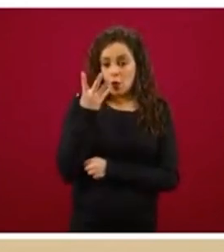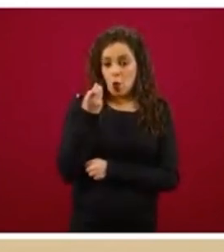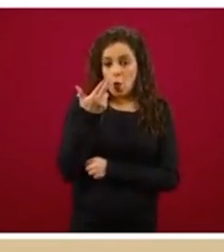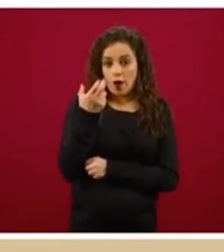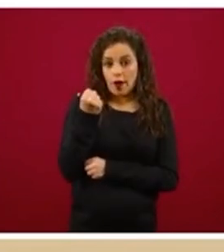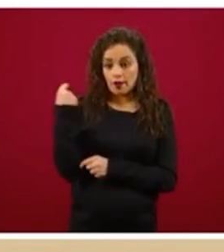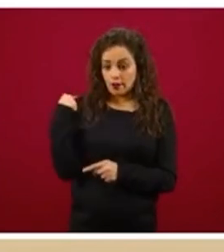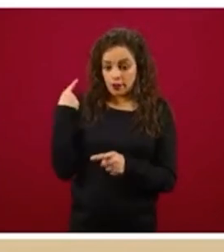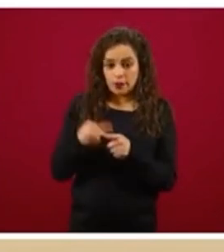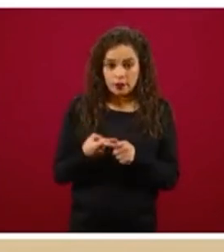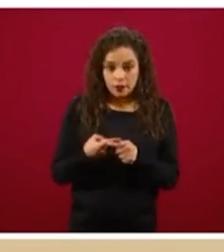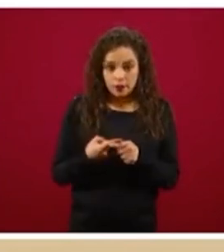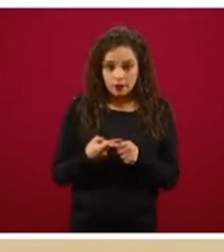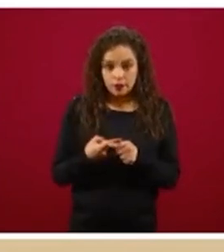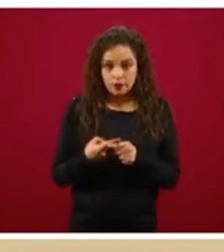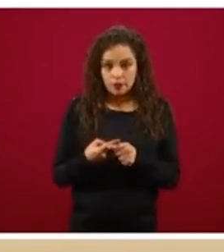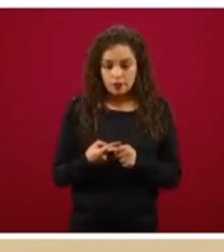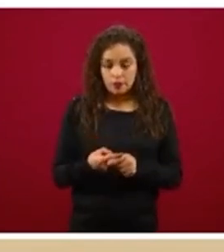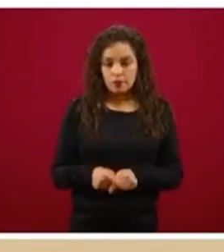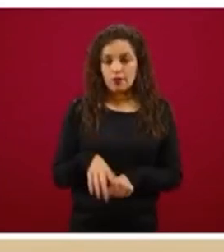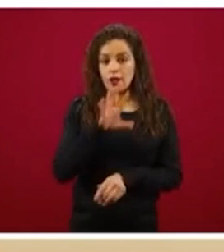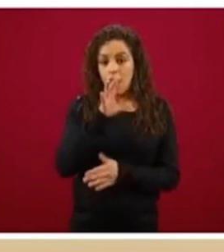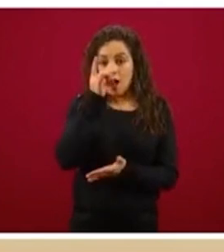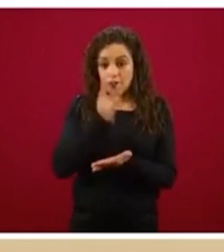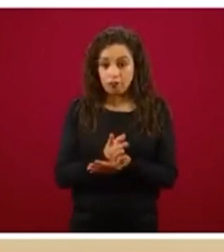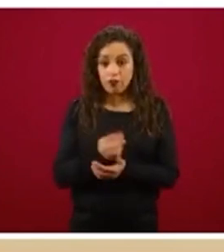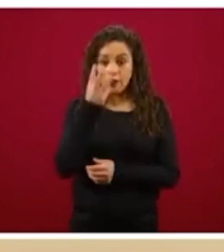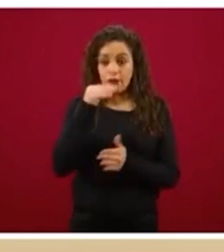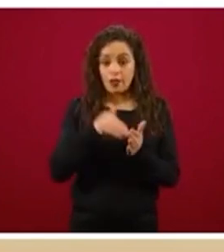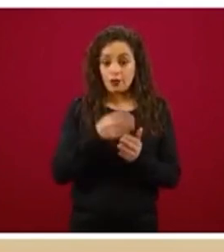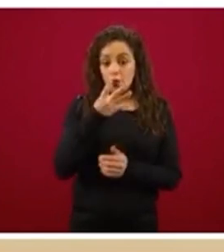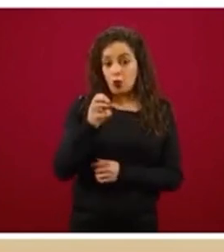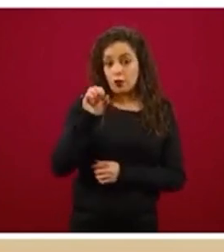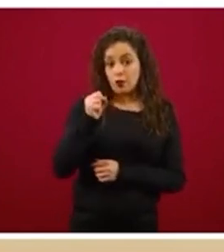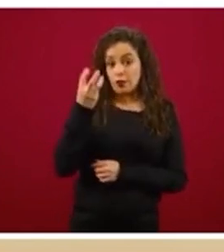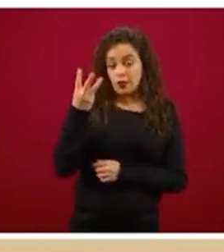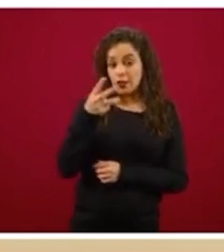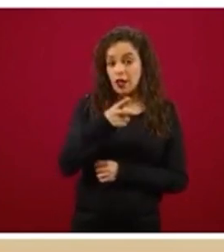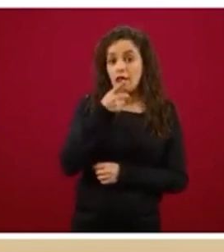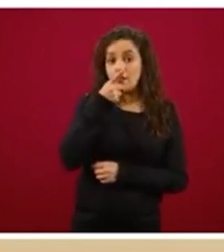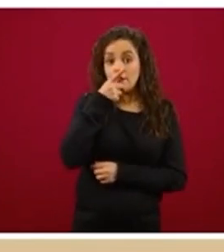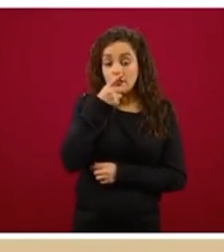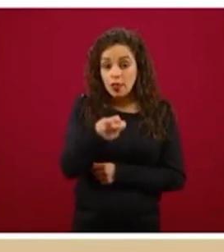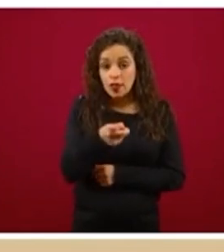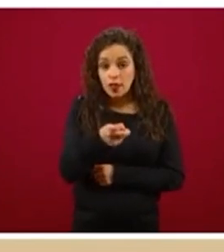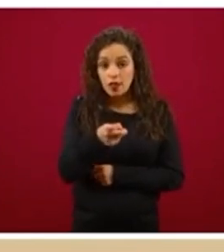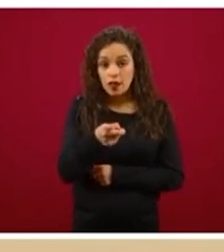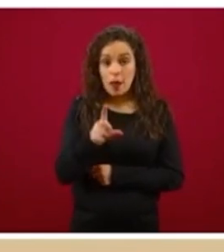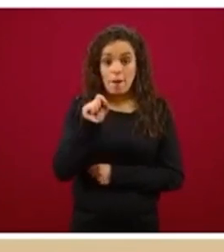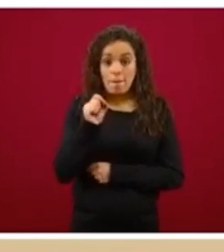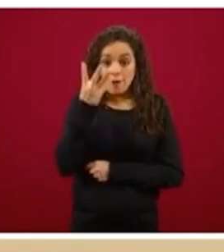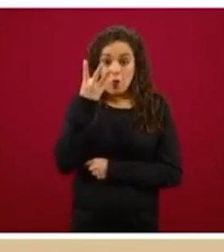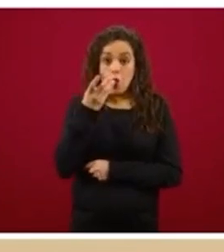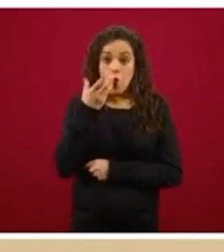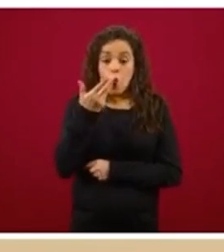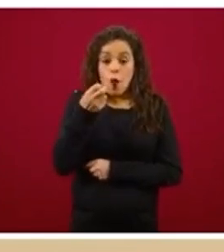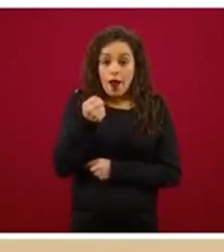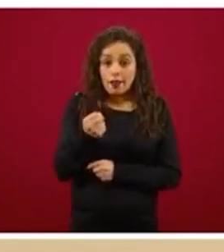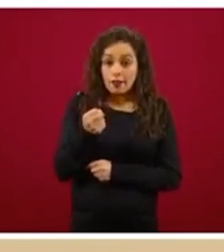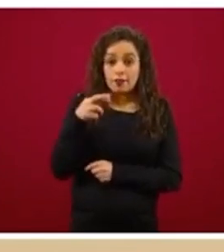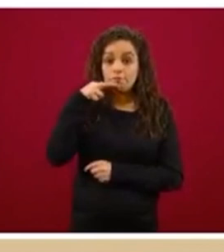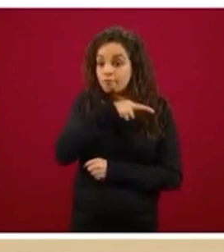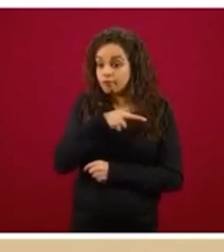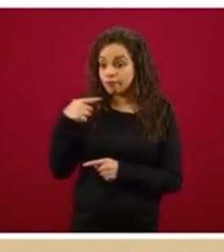no significa que los 3 mil 463 casos sucedieron en las últimas 24 horas, no son personas que